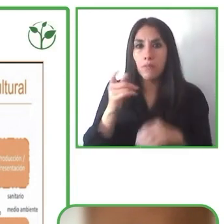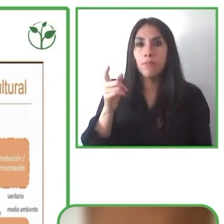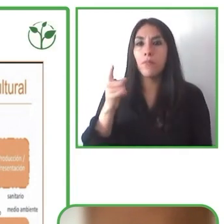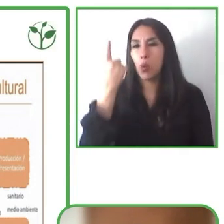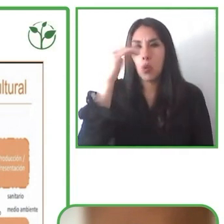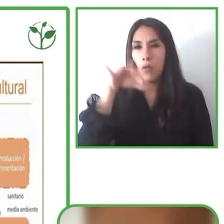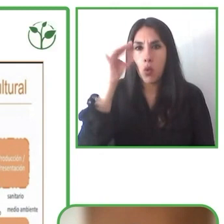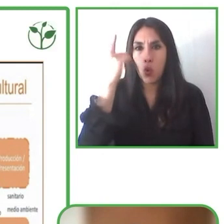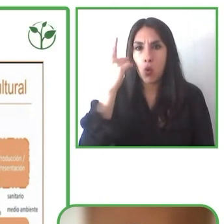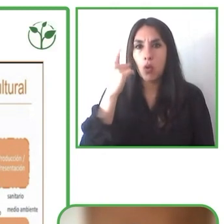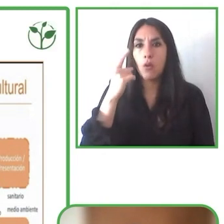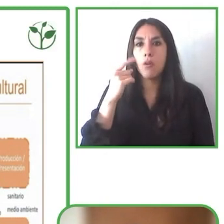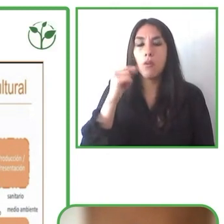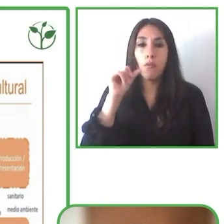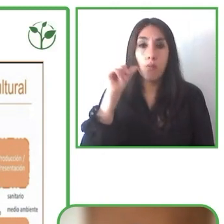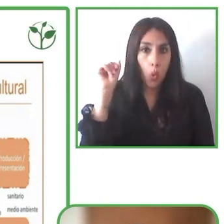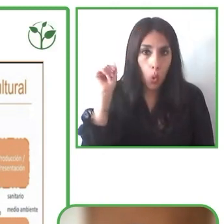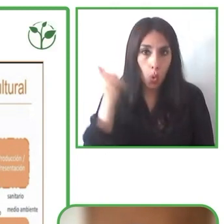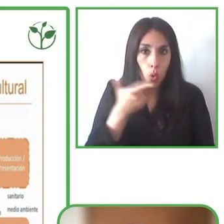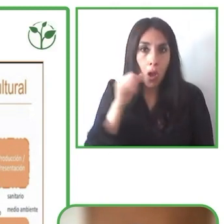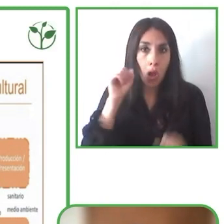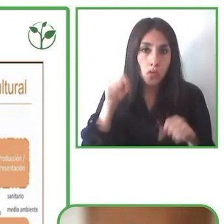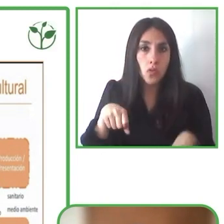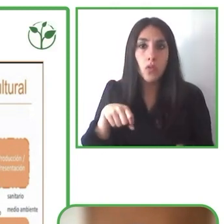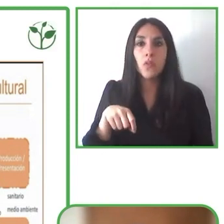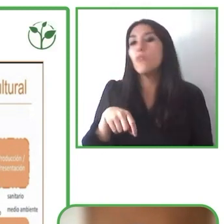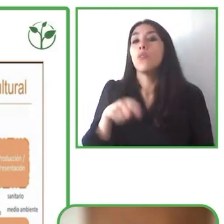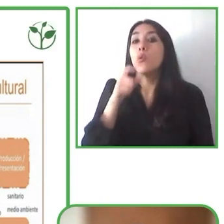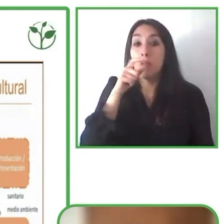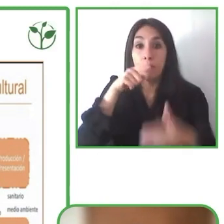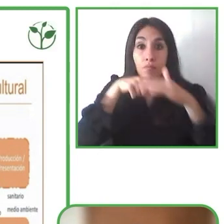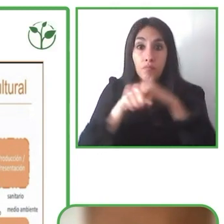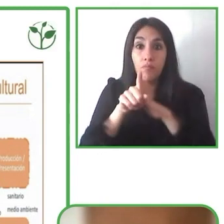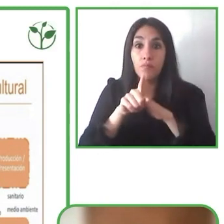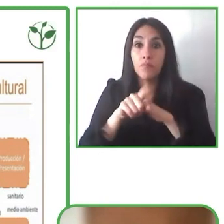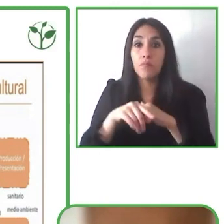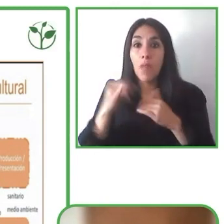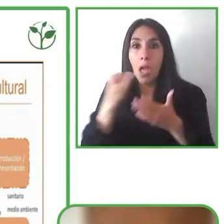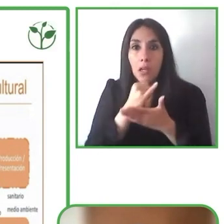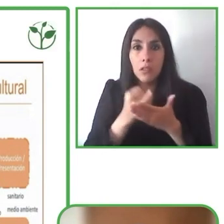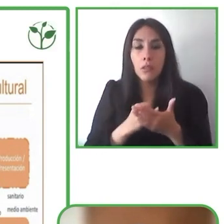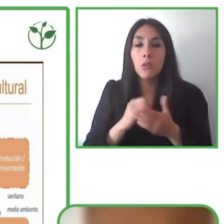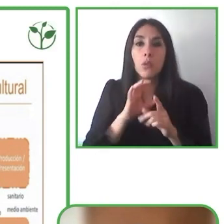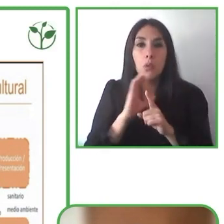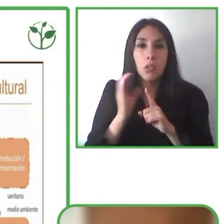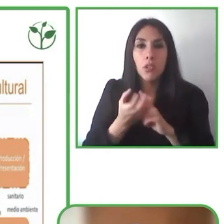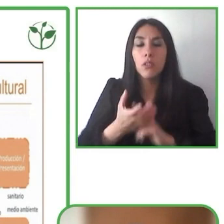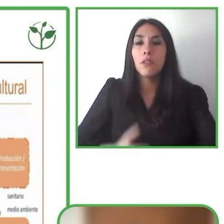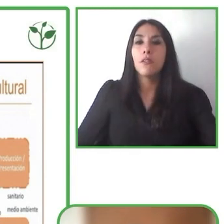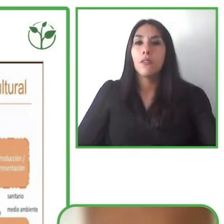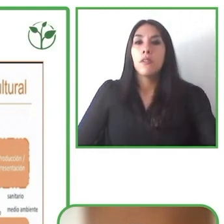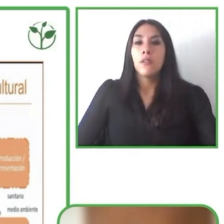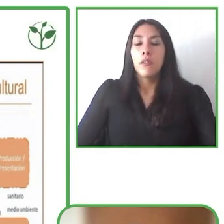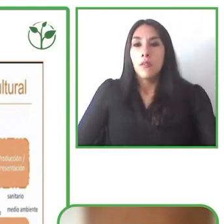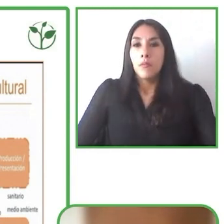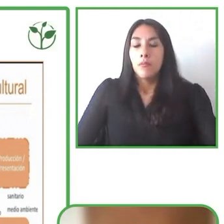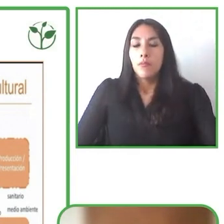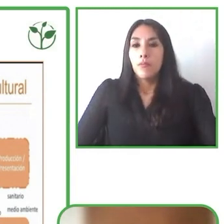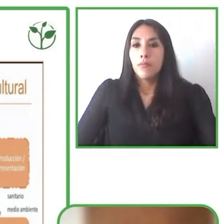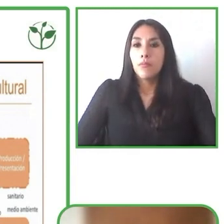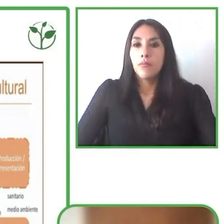puedan tener acceso a ese arte a esa cultura y por lo tanto desarrollamos una sociedad